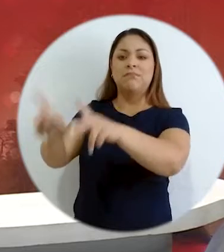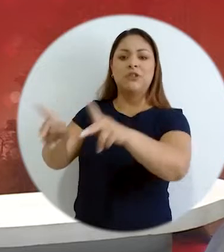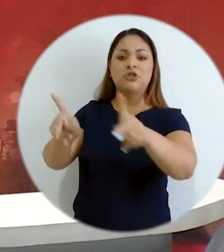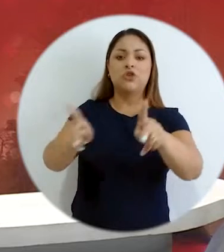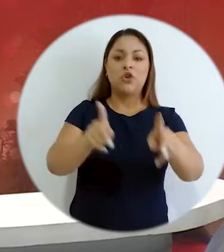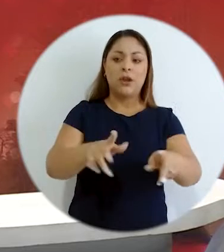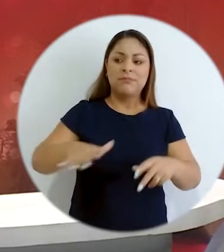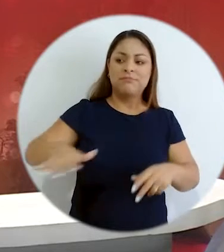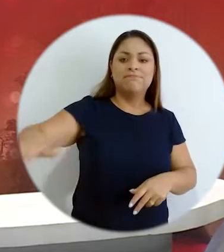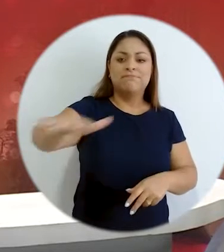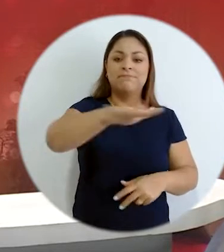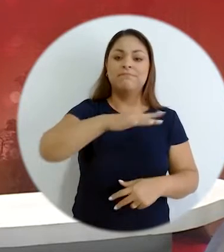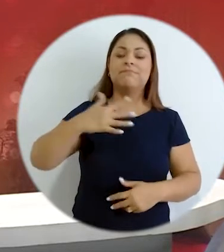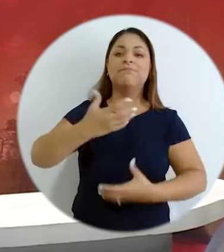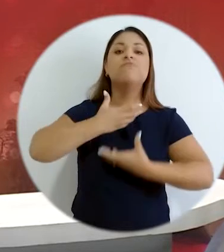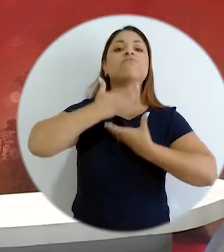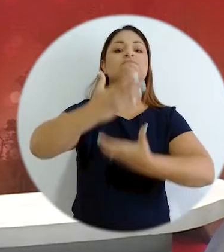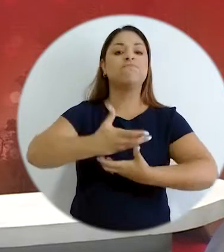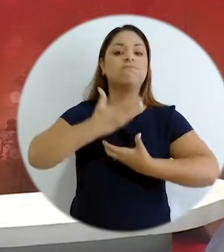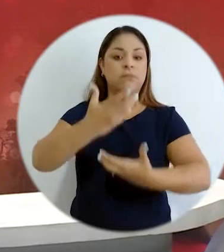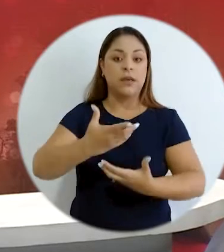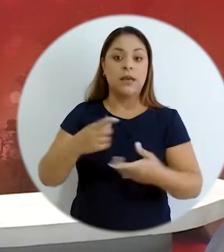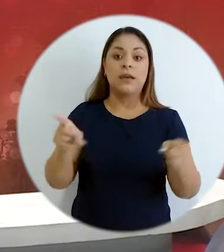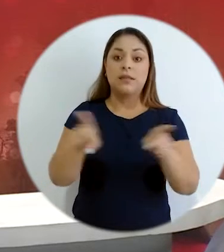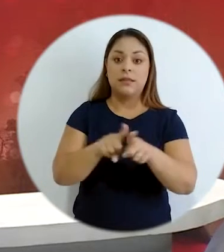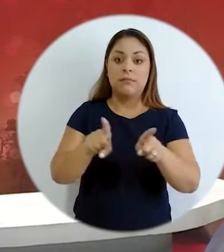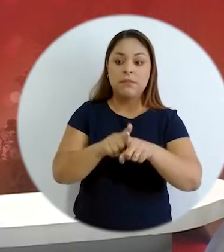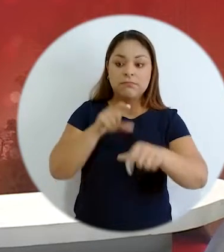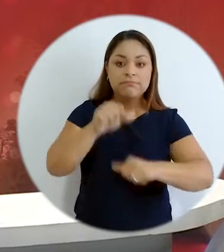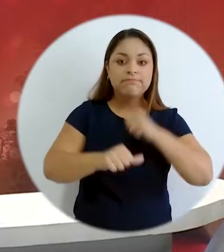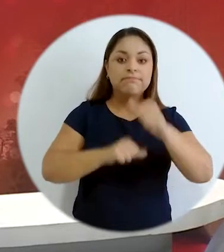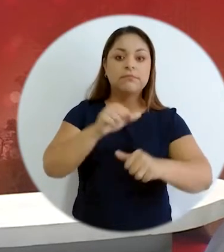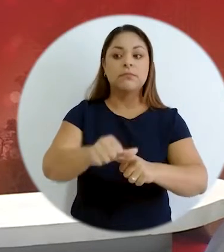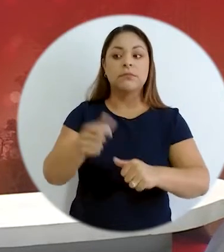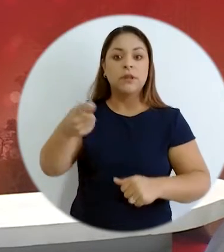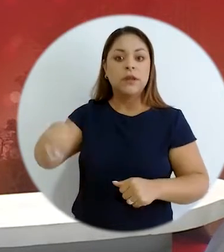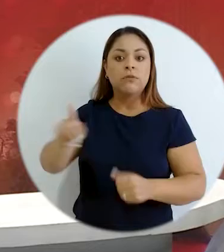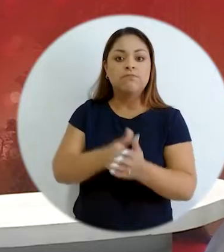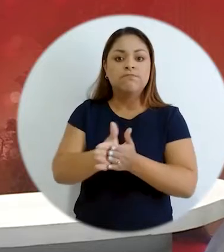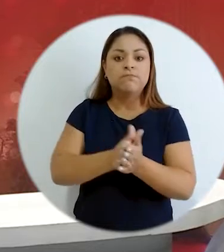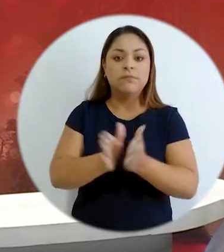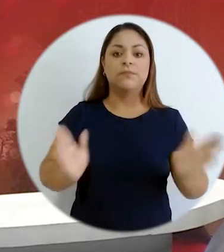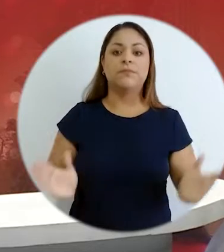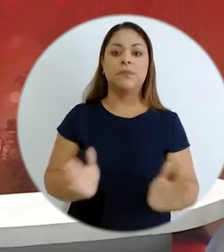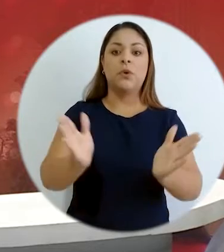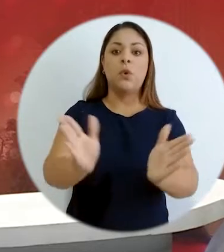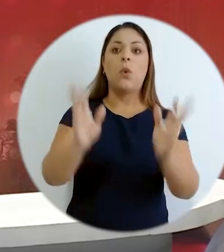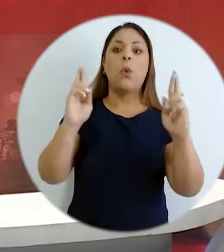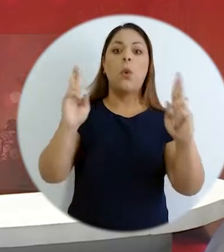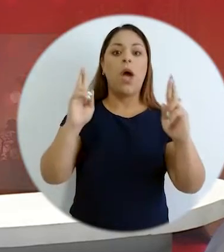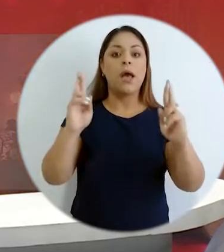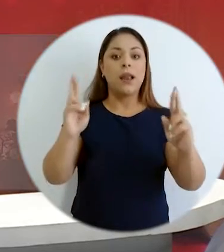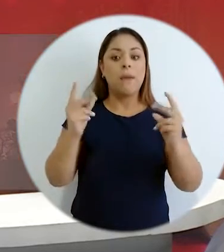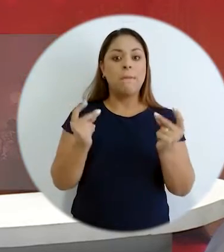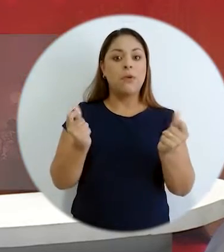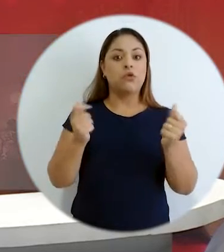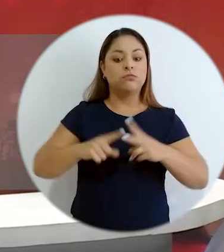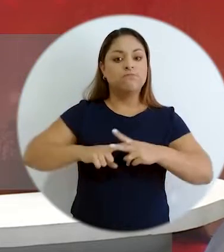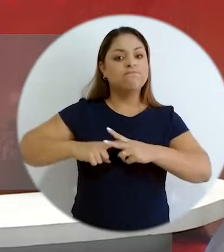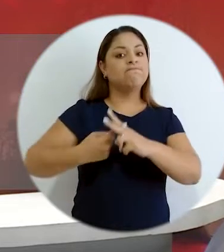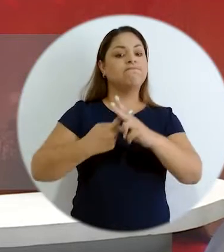a la gente de las regiones pero sobre todo que todos estos esfuerzos nuevos que se están impulsando pues empiecen a dar resultados